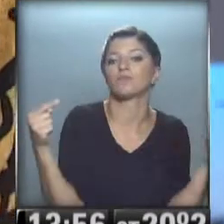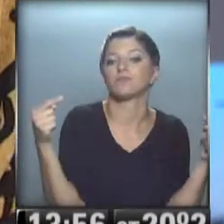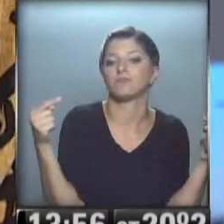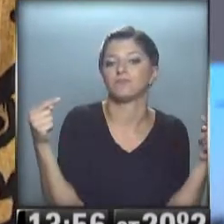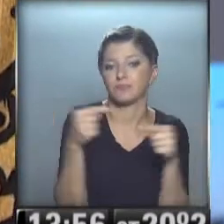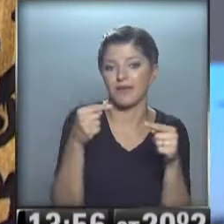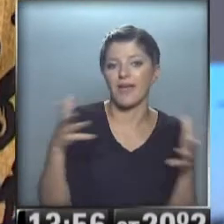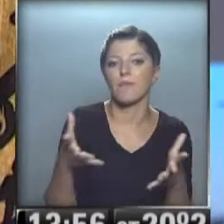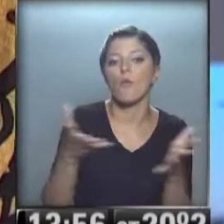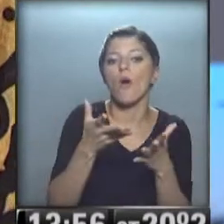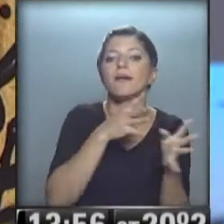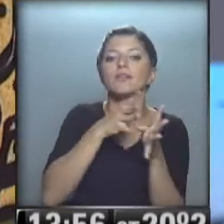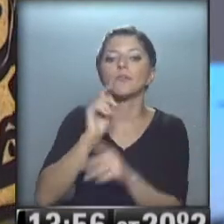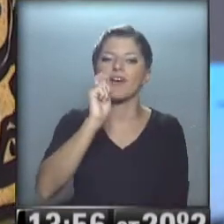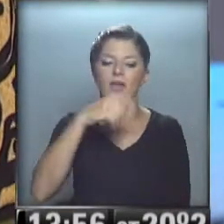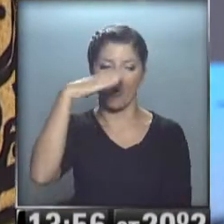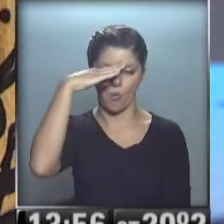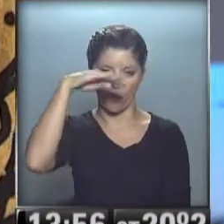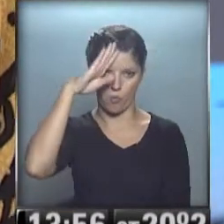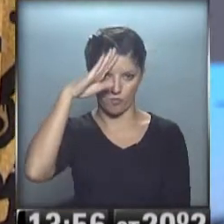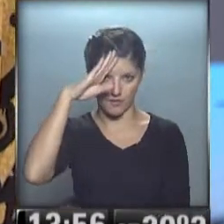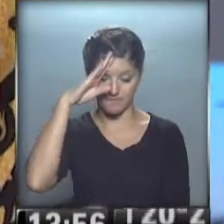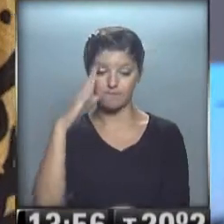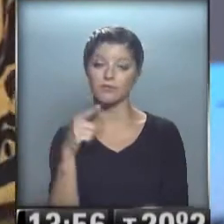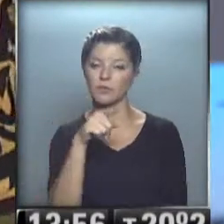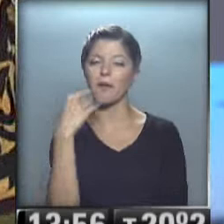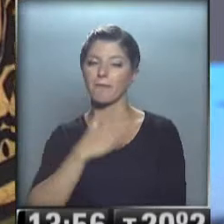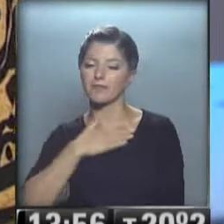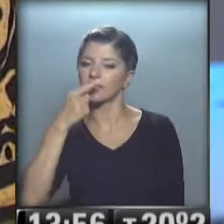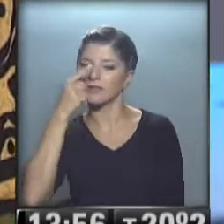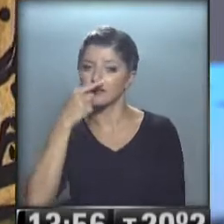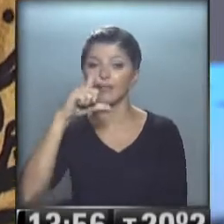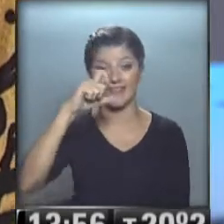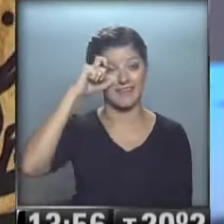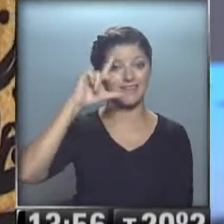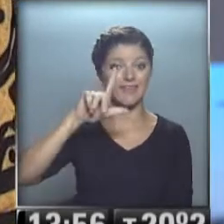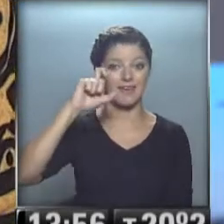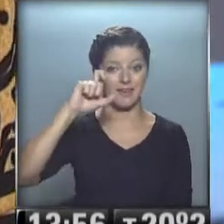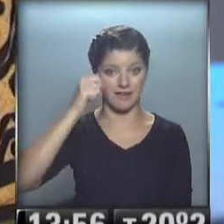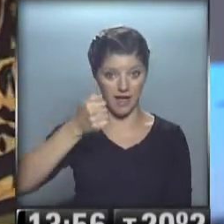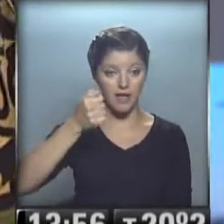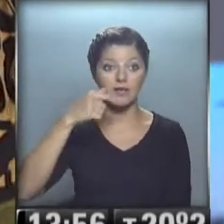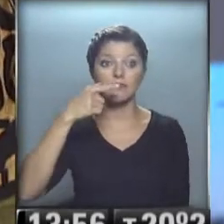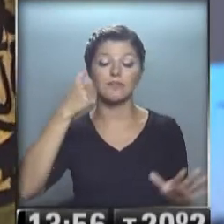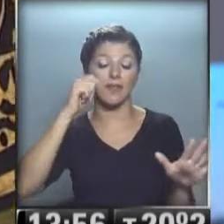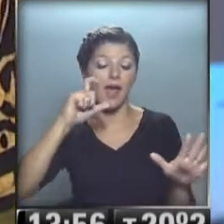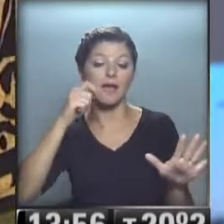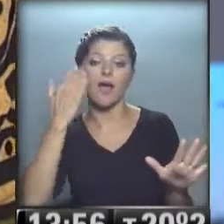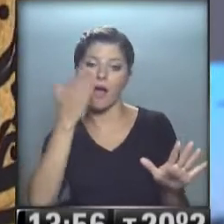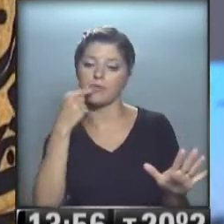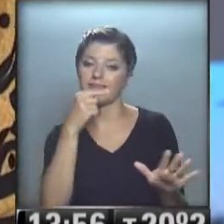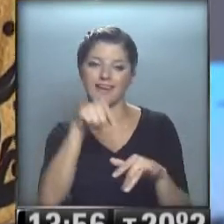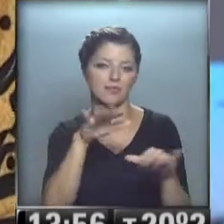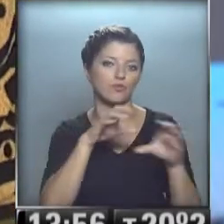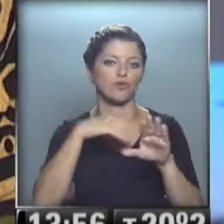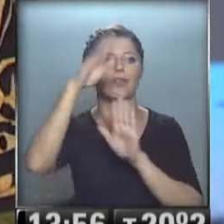promotores del terrorismo internacional. Me pareció muy interesante que la CELAC sacara un comunicado donde dijera que la verdad que esto de